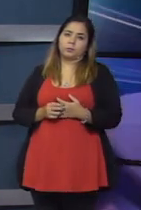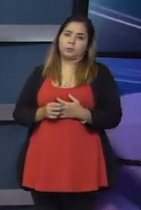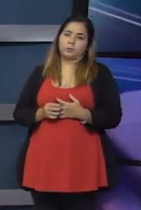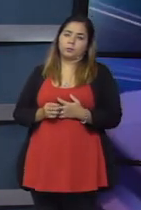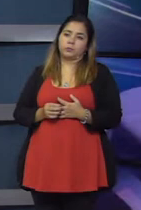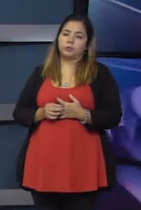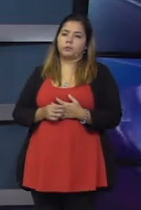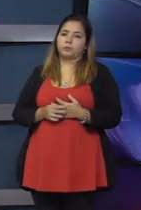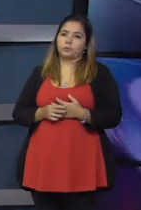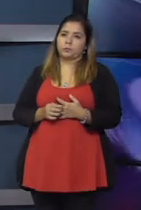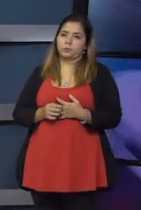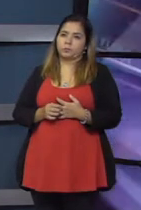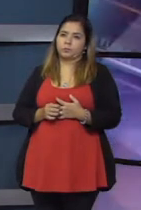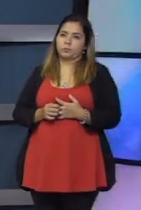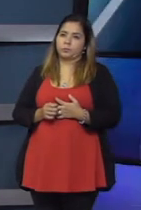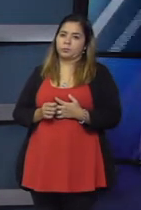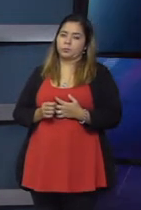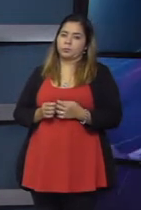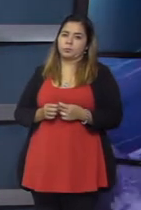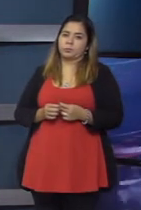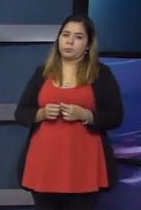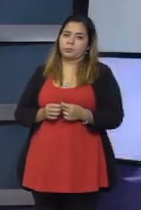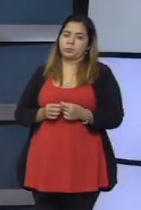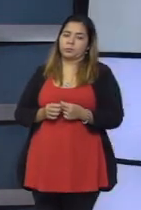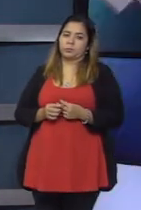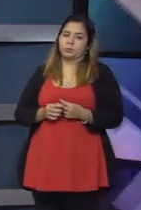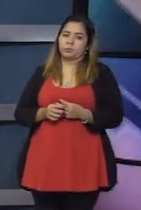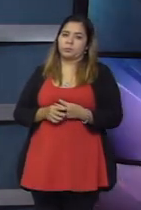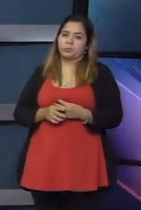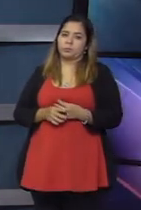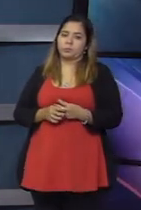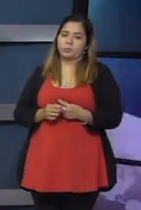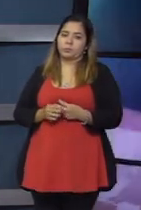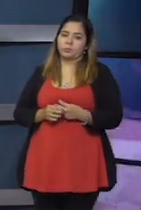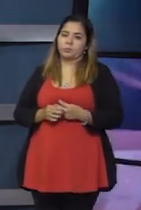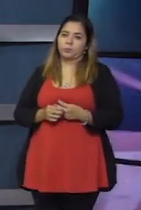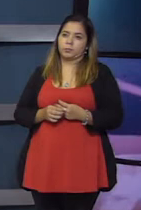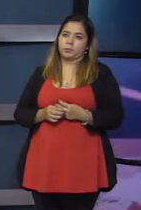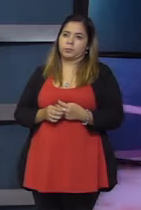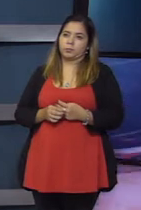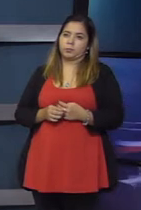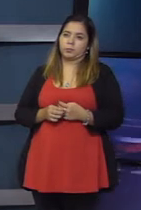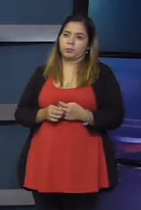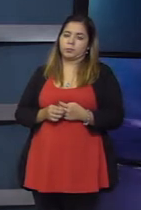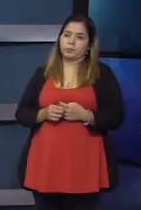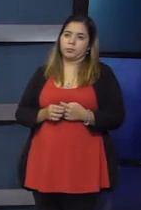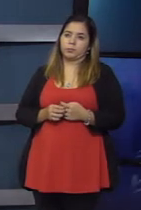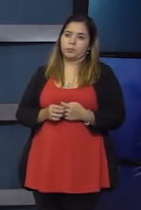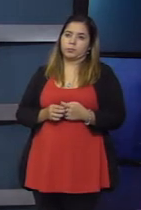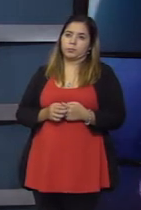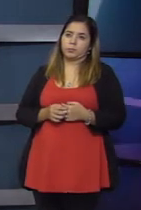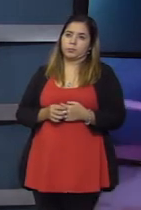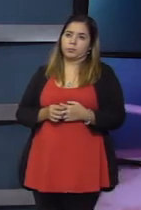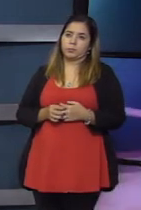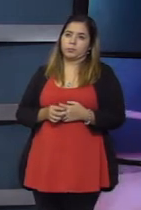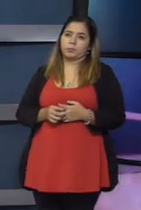para ponerle un monto en los salarios que tengan los directores, ¿no? que el mismo